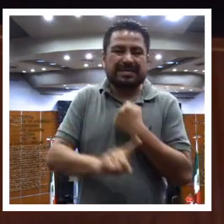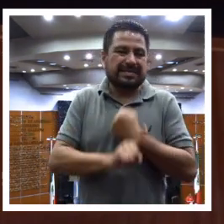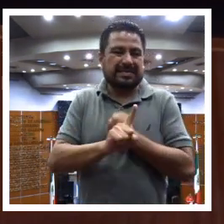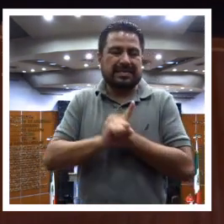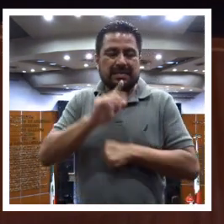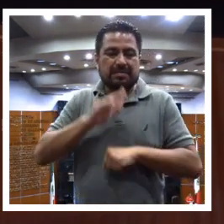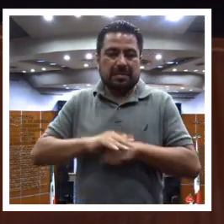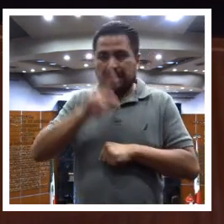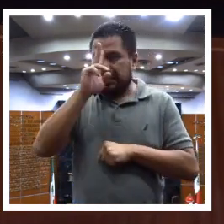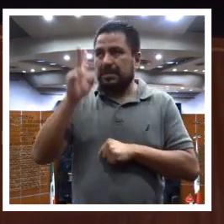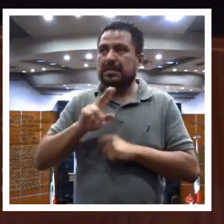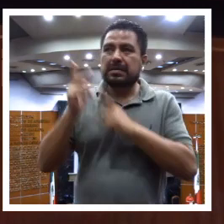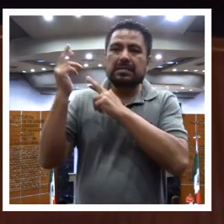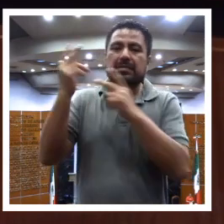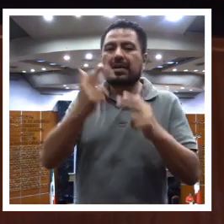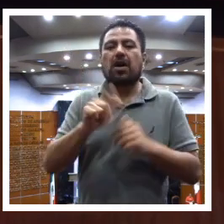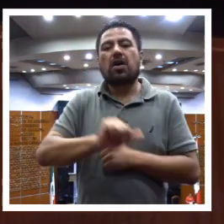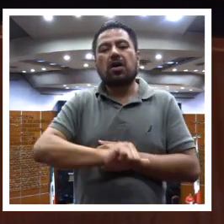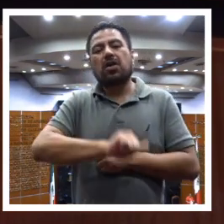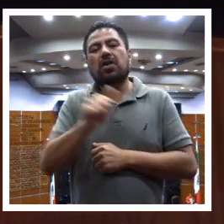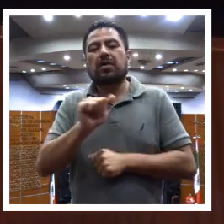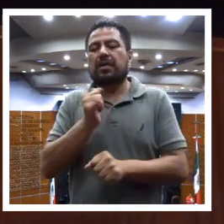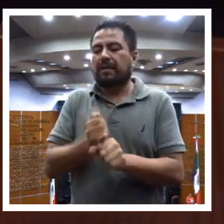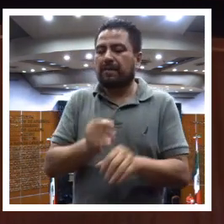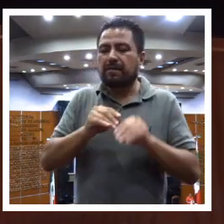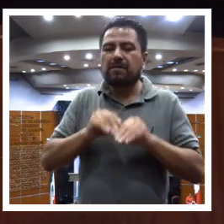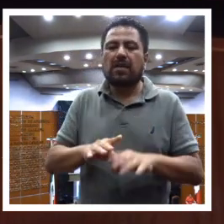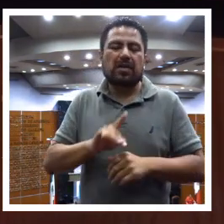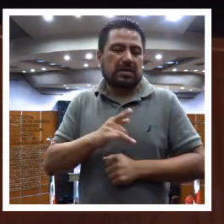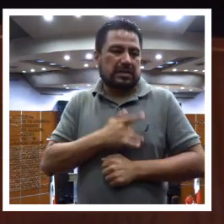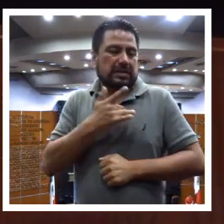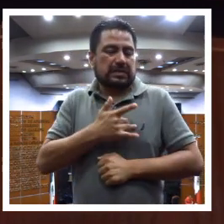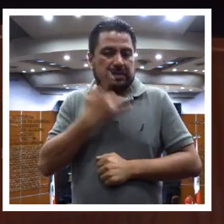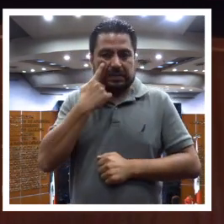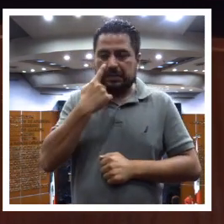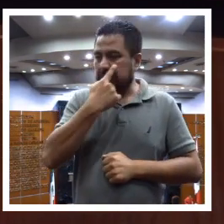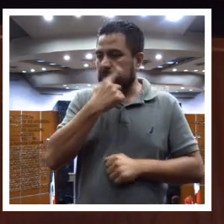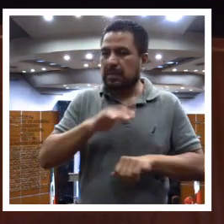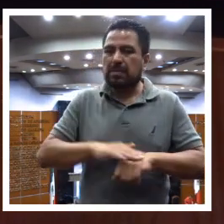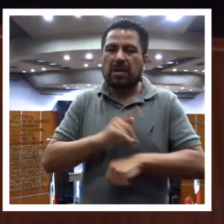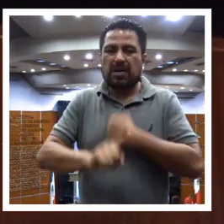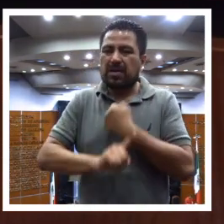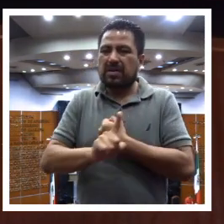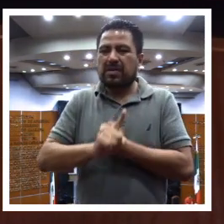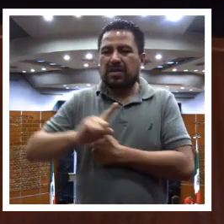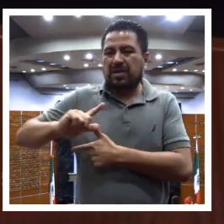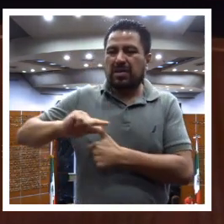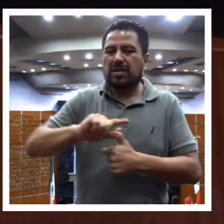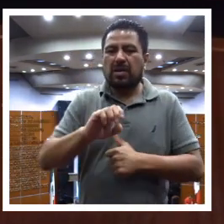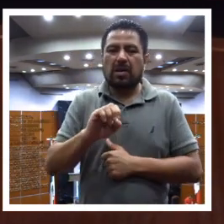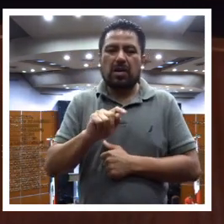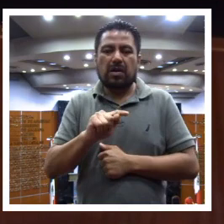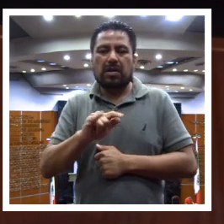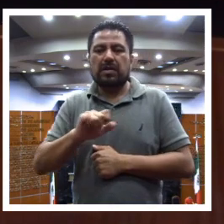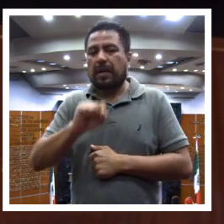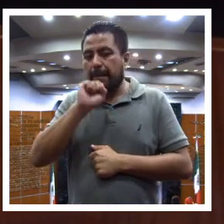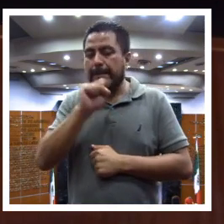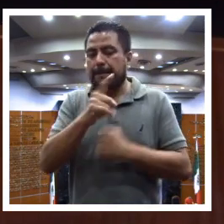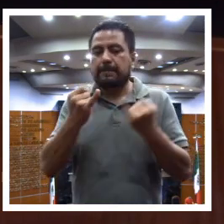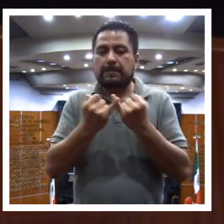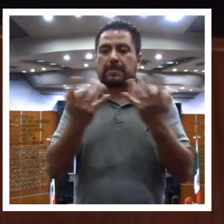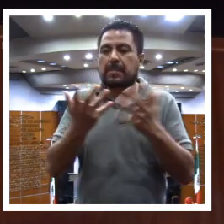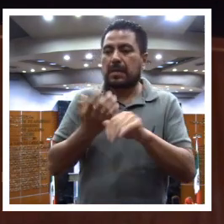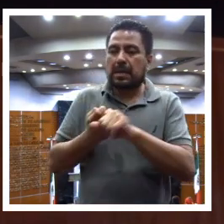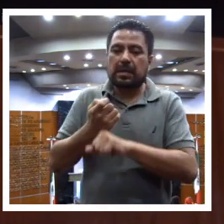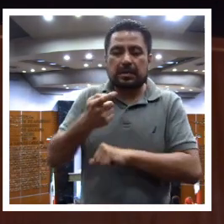devastadoras. Otro dato alarmante es que los daños por el huracán Otis también hacen que la entidad